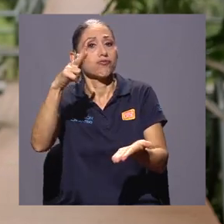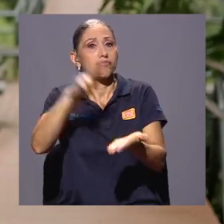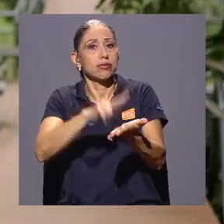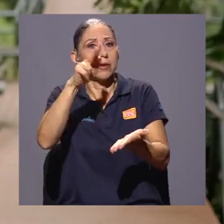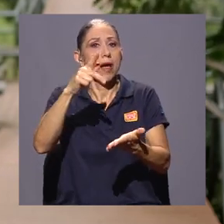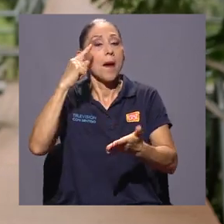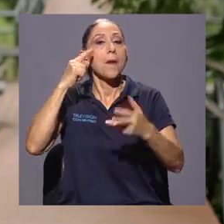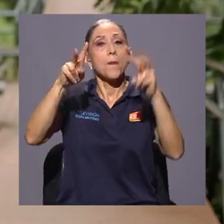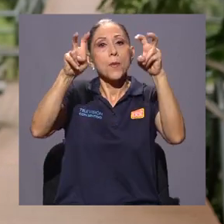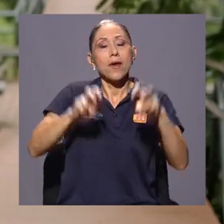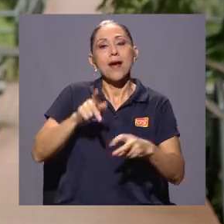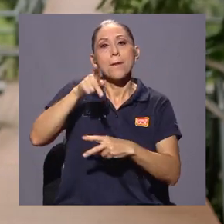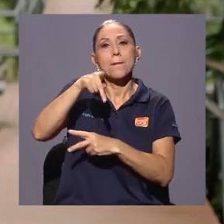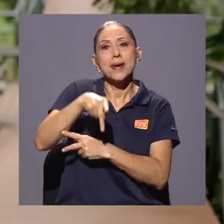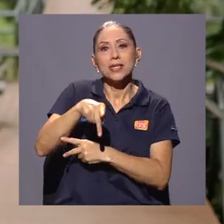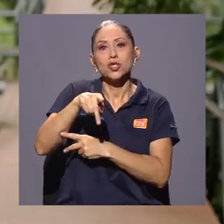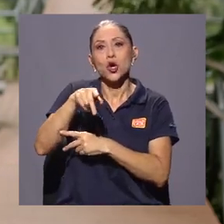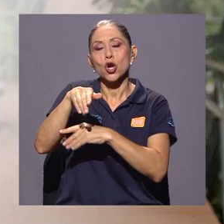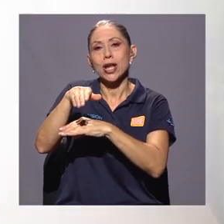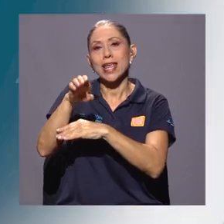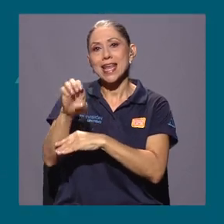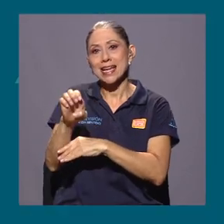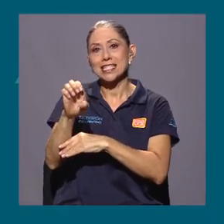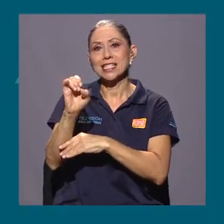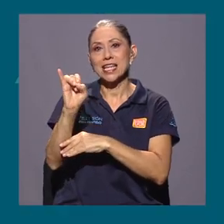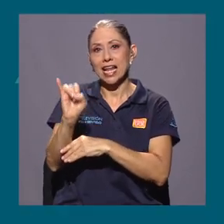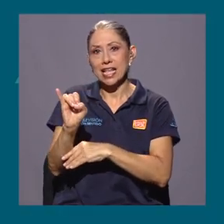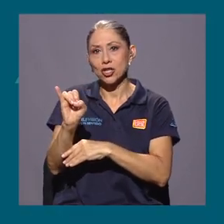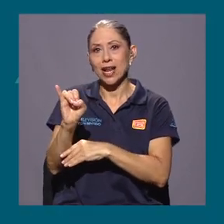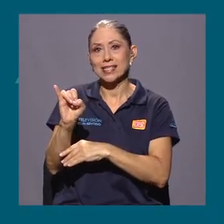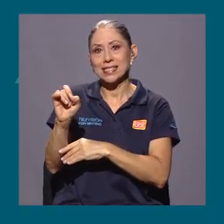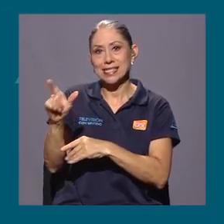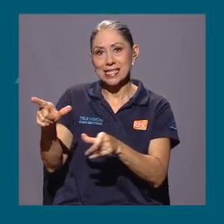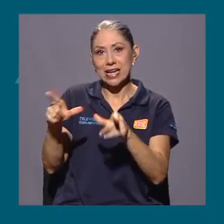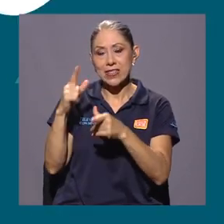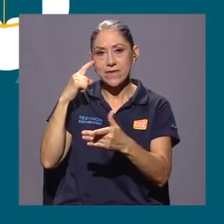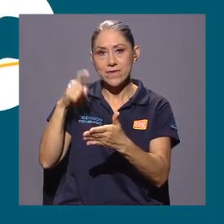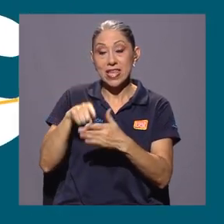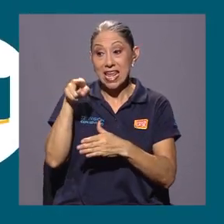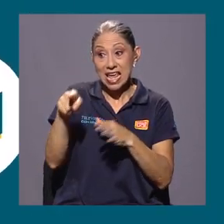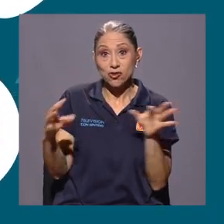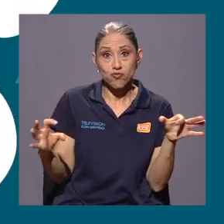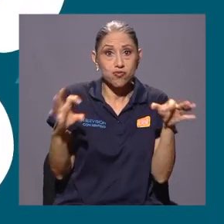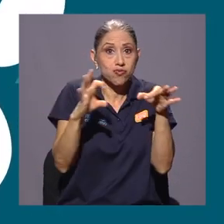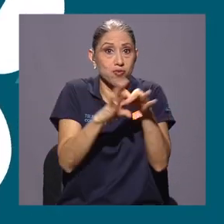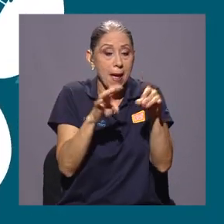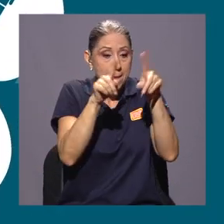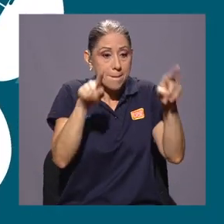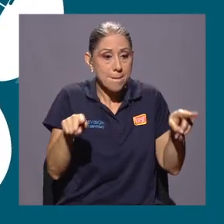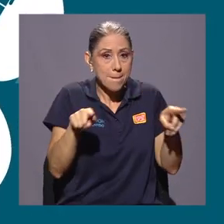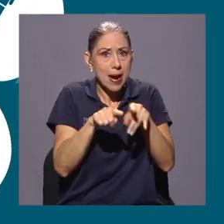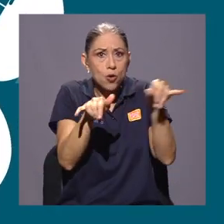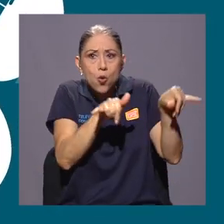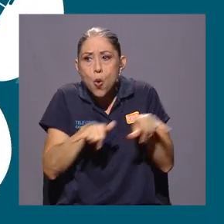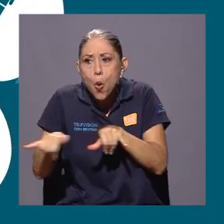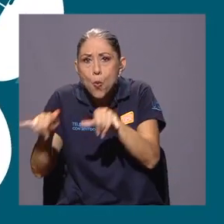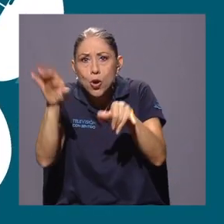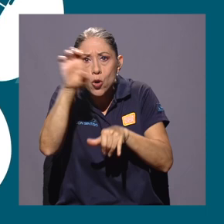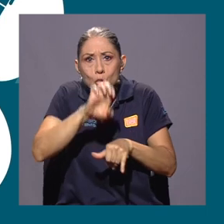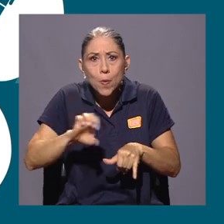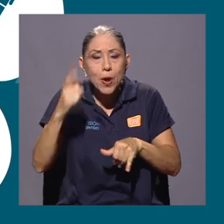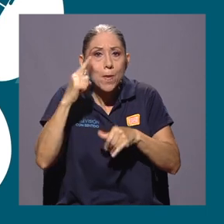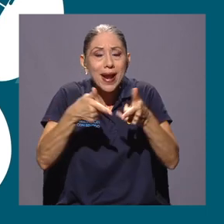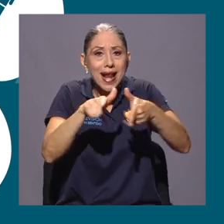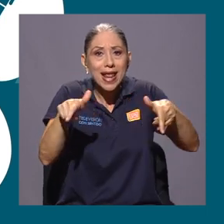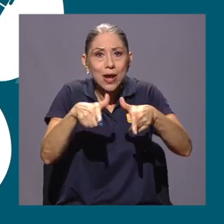prueba Pearson English International Certificate. Este instrumento está alineado al marco común europeo de referencia para las lenguas y el